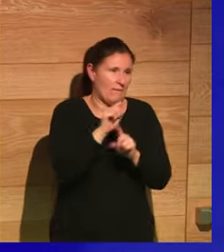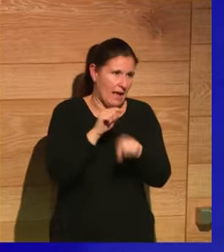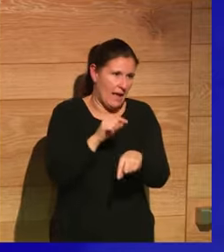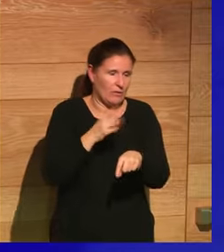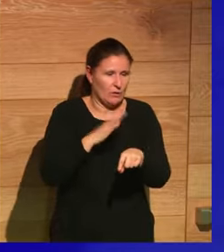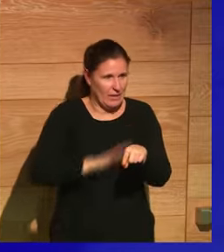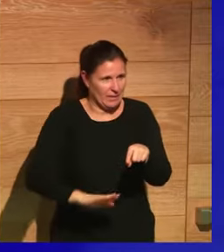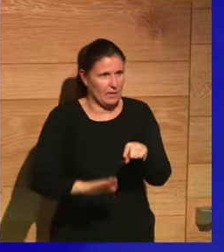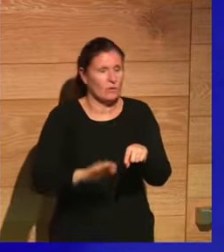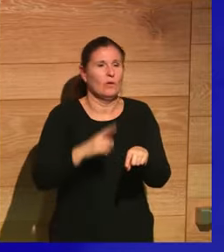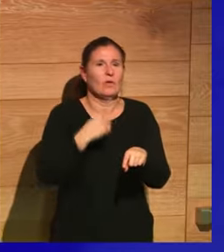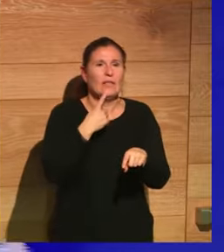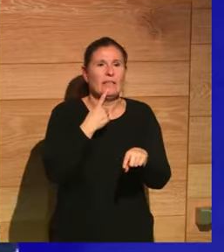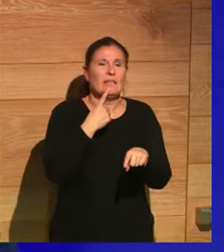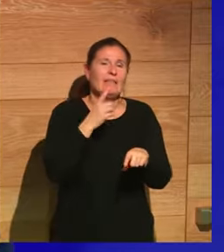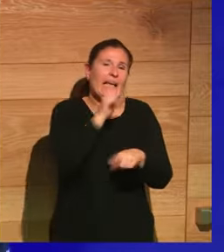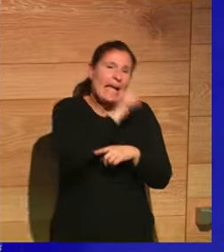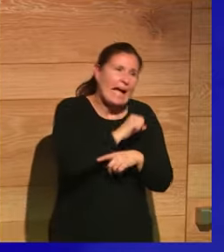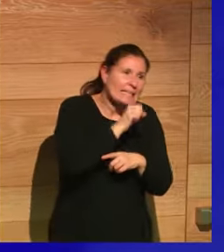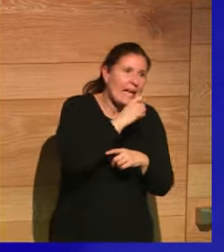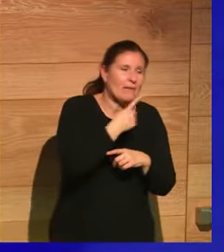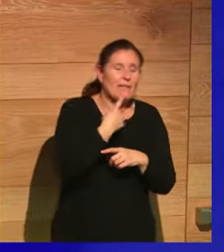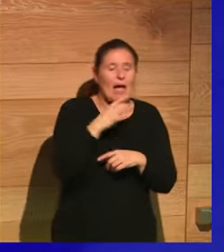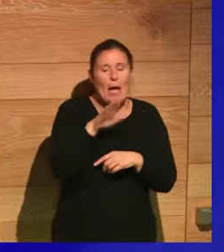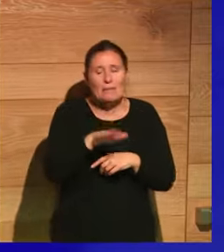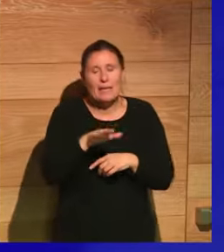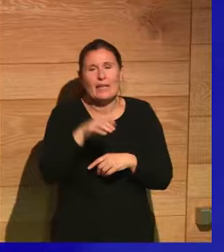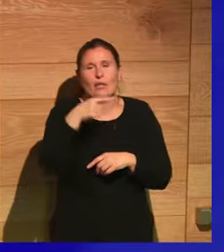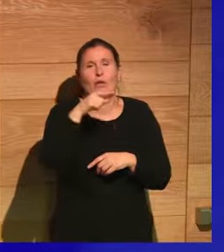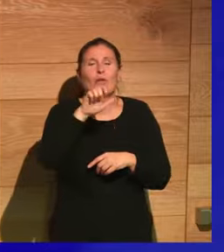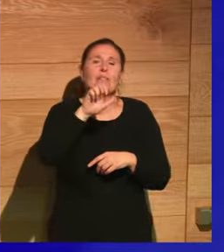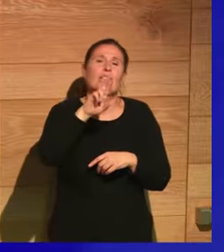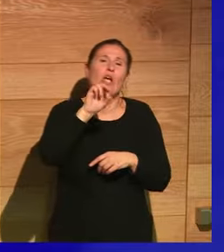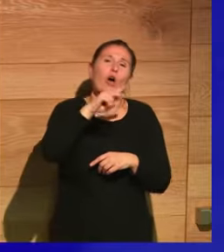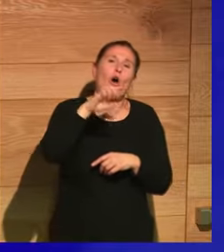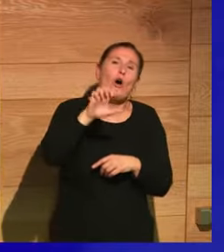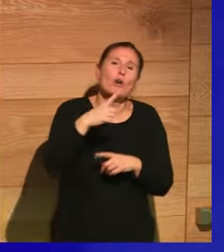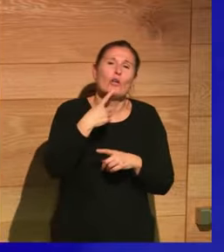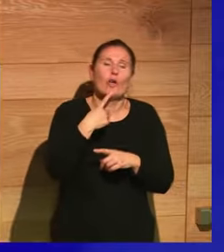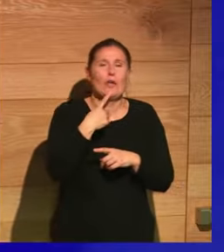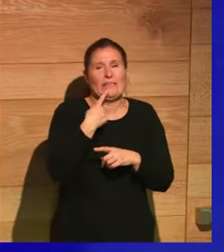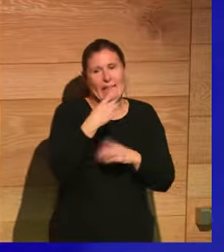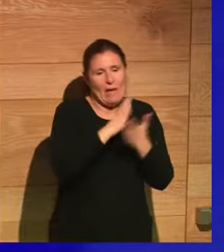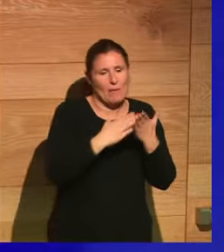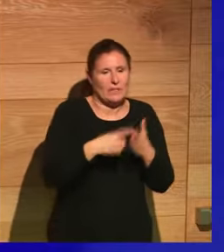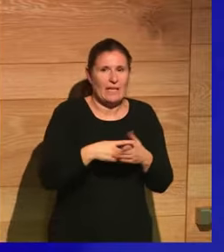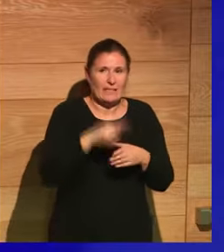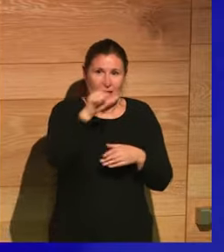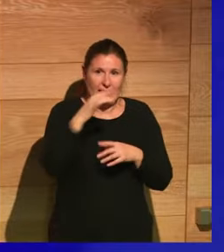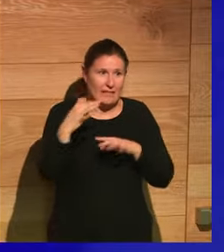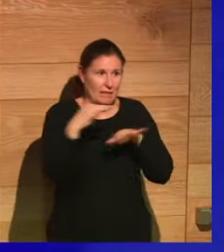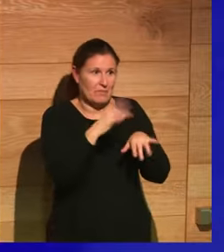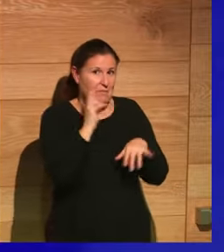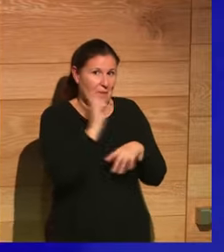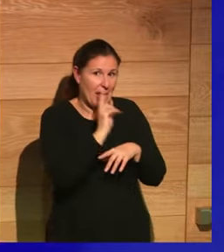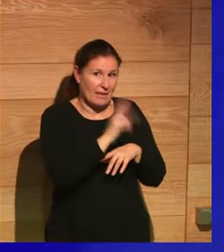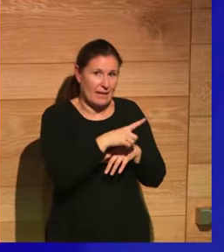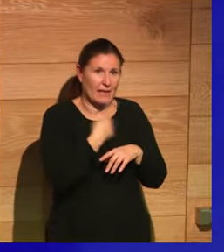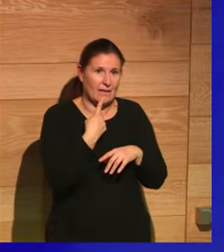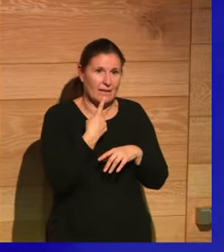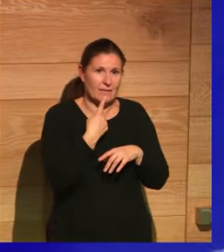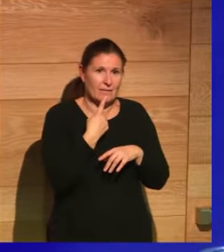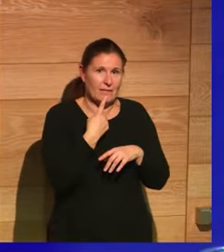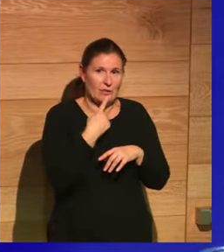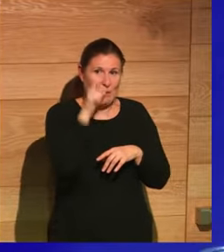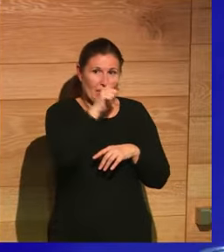cantaba nanas, decía pequeño George, decía, recitaba poesías, la gente iba a verla. Cuando ya se le acabó el